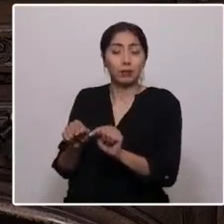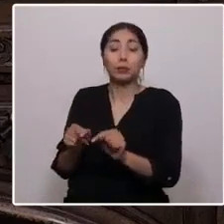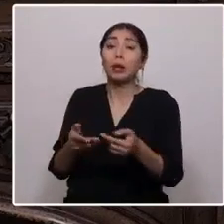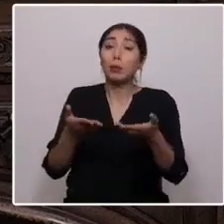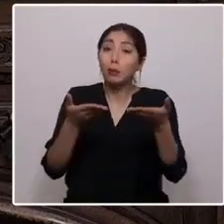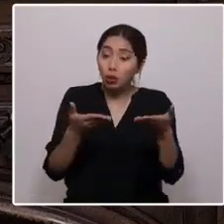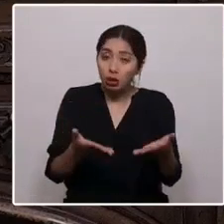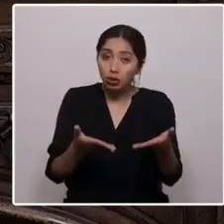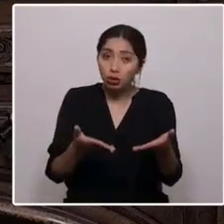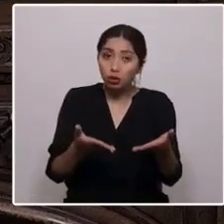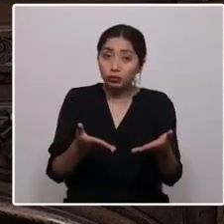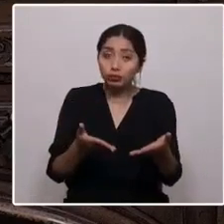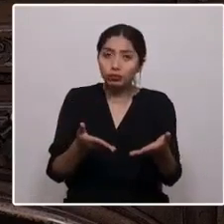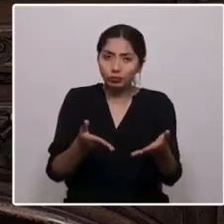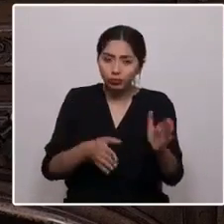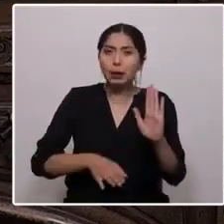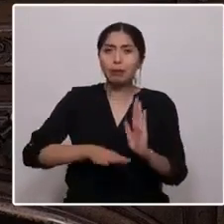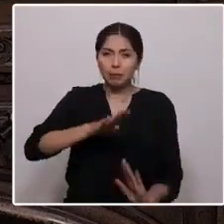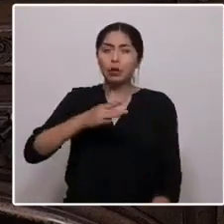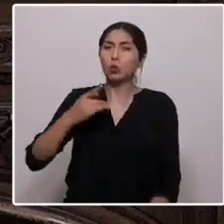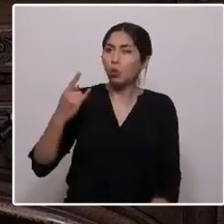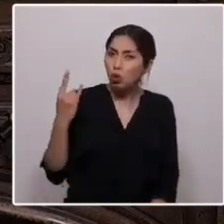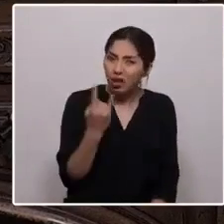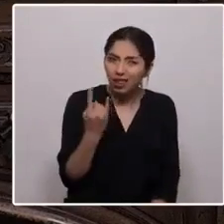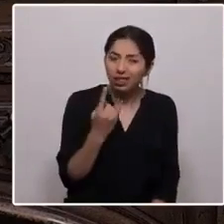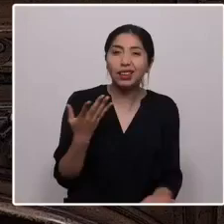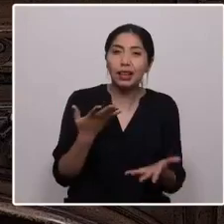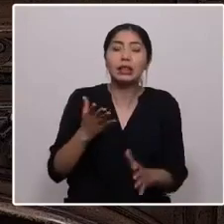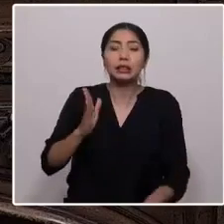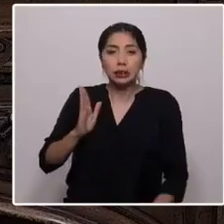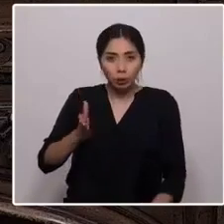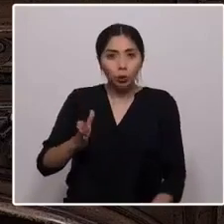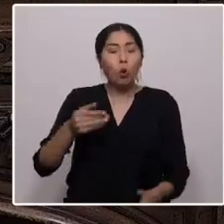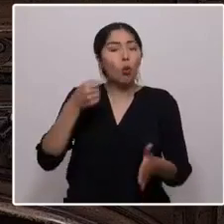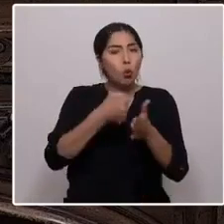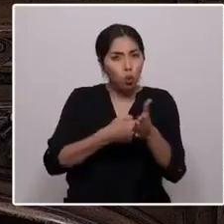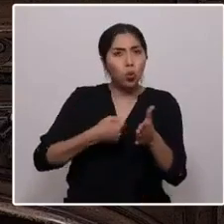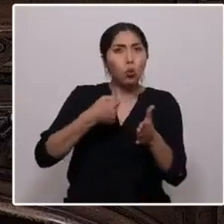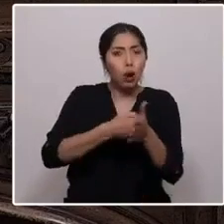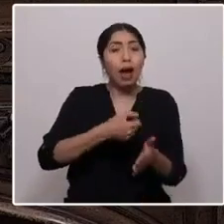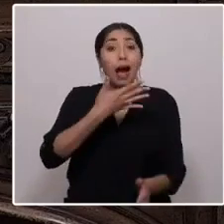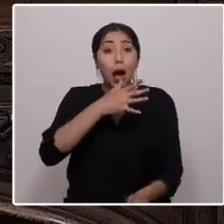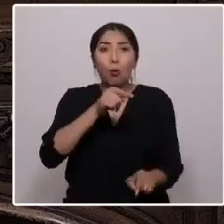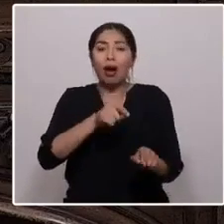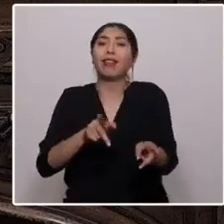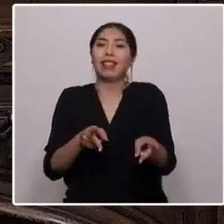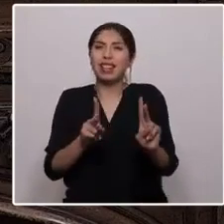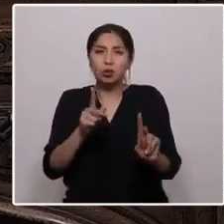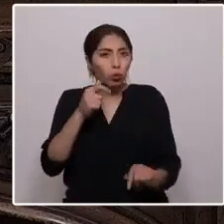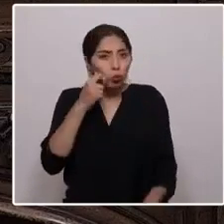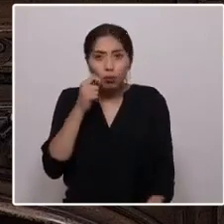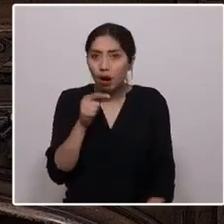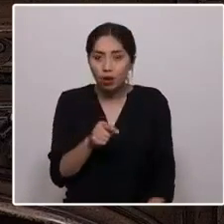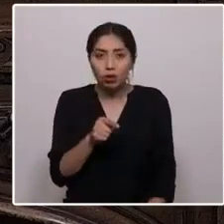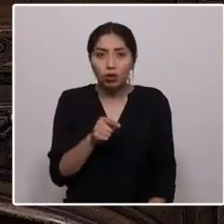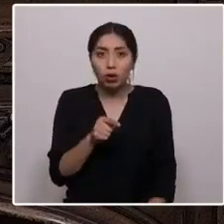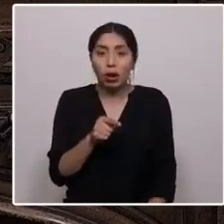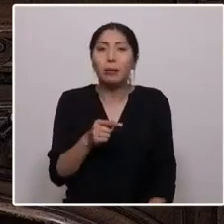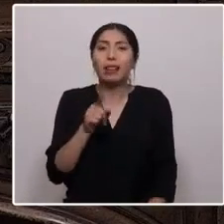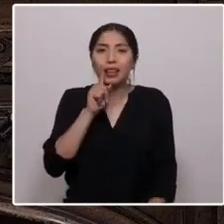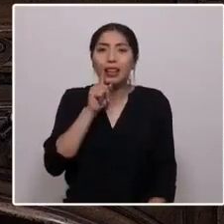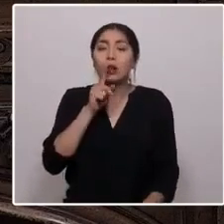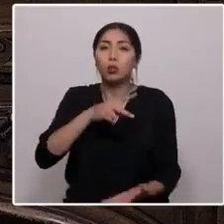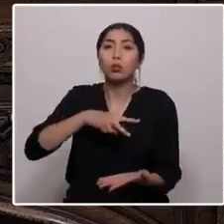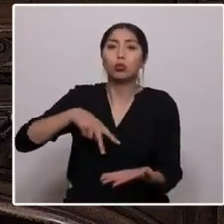que es aún más urgente perseverar en la lucha por el agua como un derecho humano para nuestros territorios que han